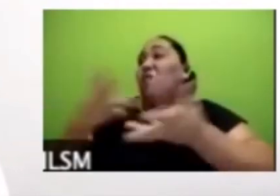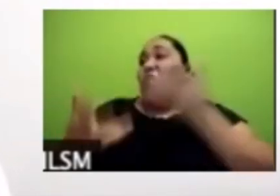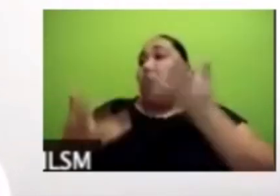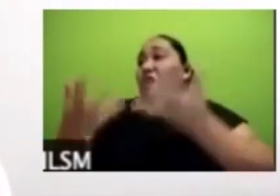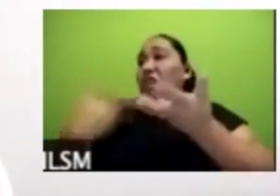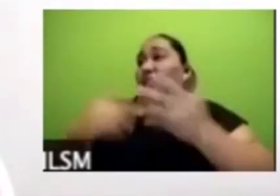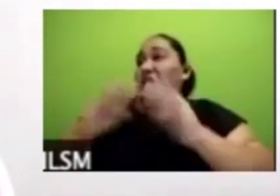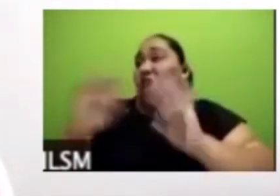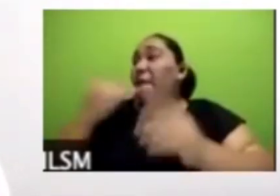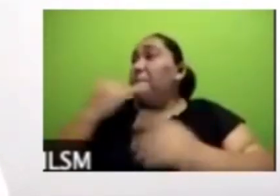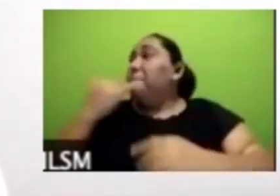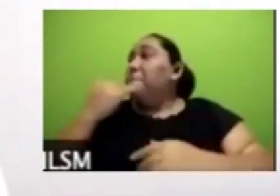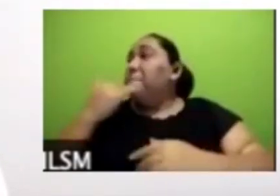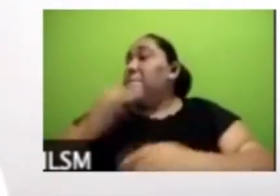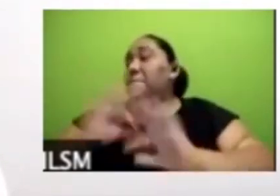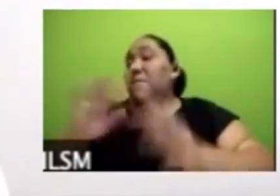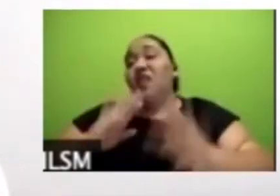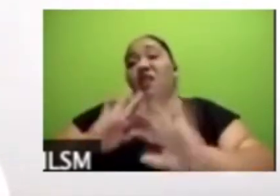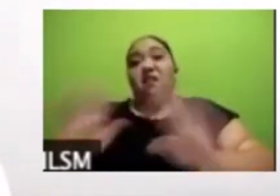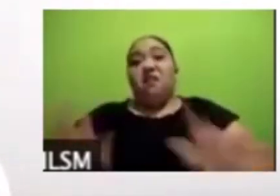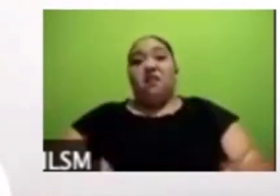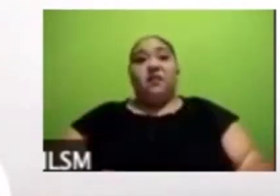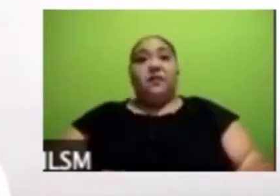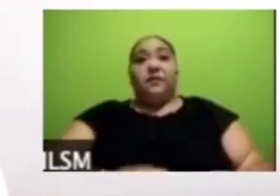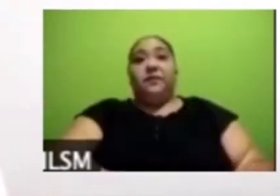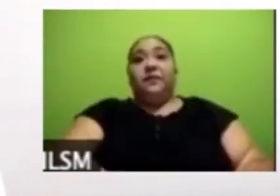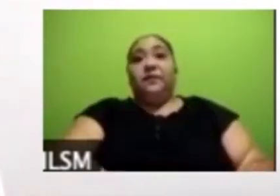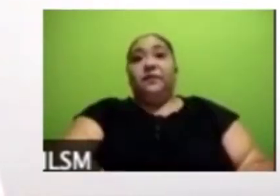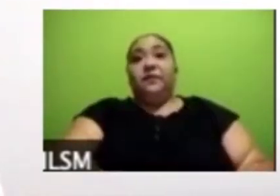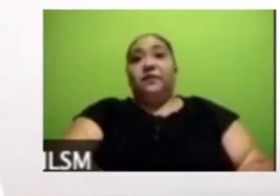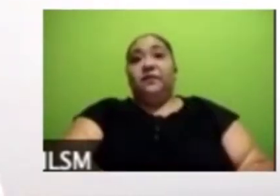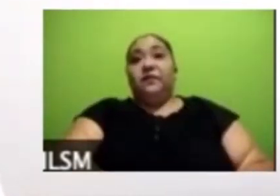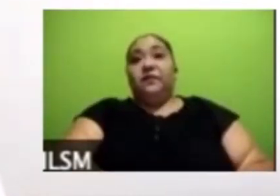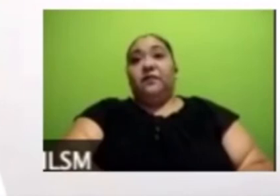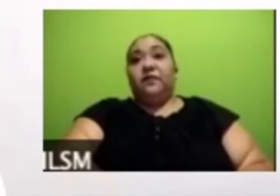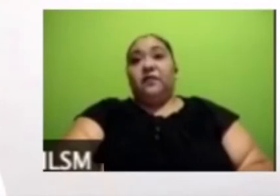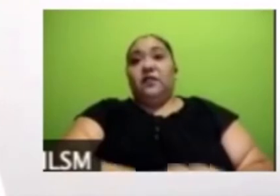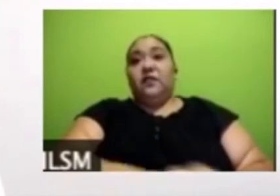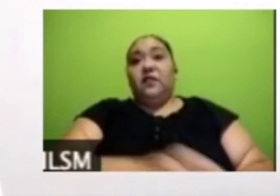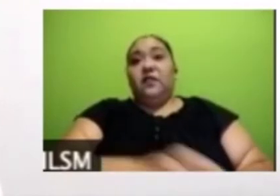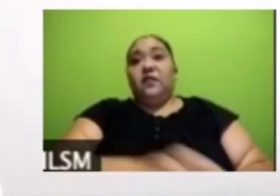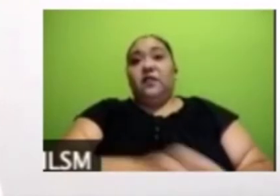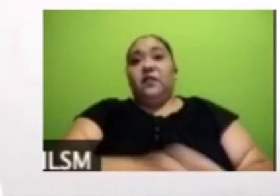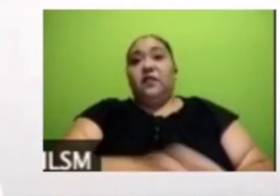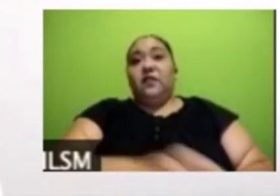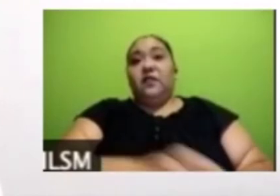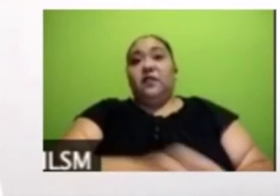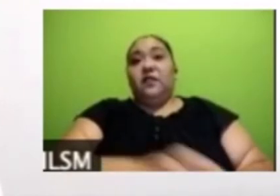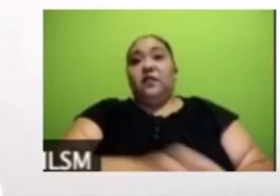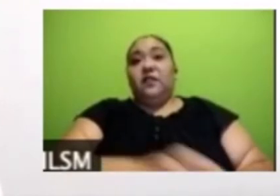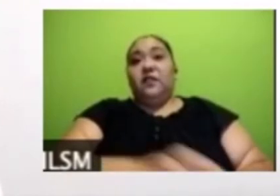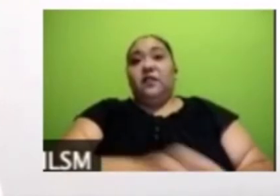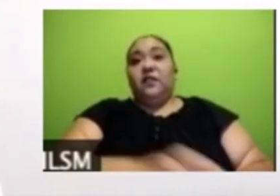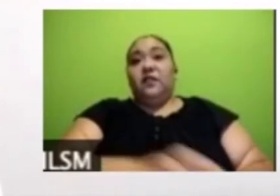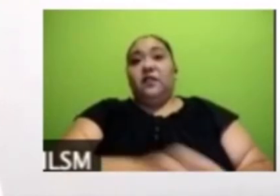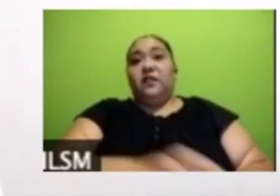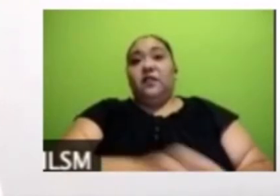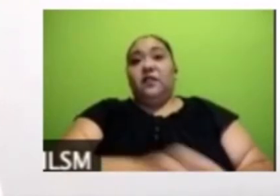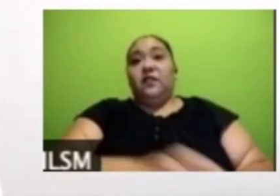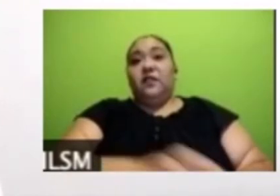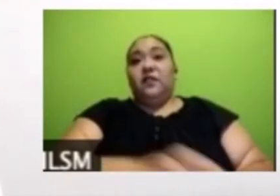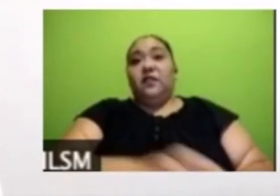si estaba de acuerdo o en desacuerdo con la frase de que en México es mejor ser hombre que ser mujer y el 32% nos decía que sí.